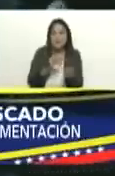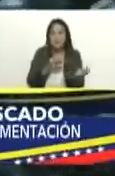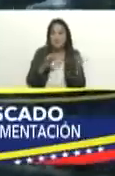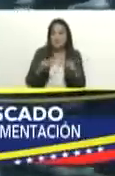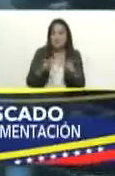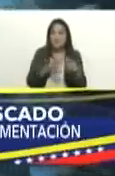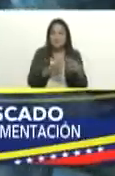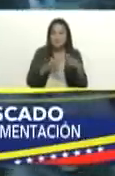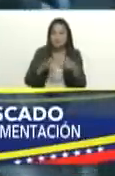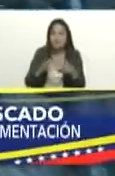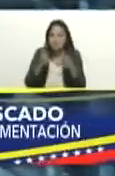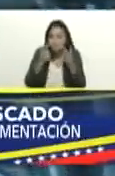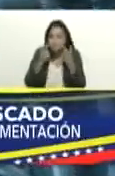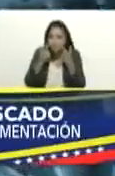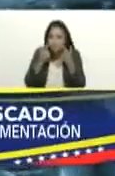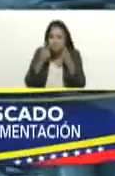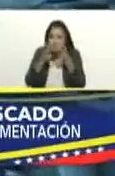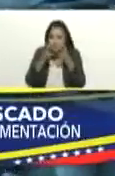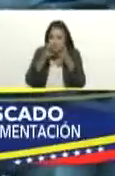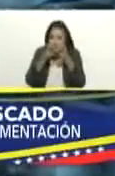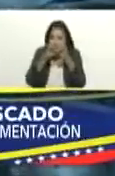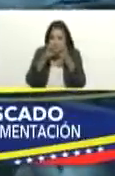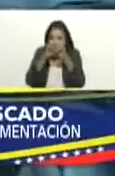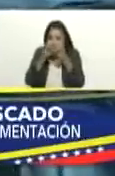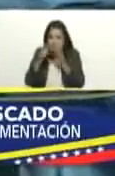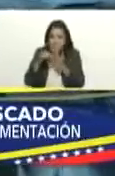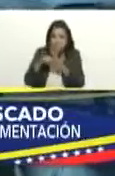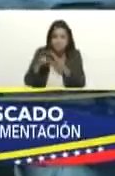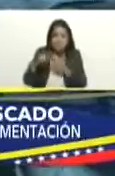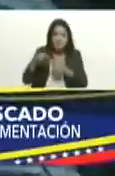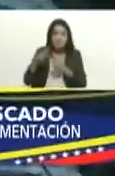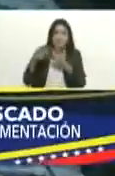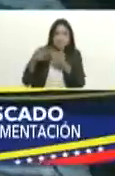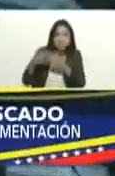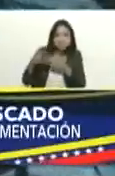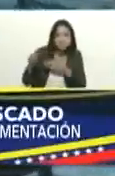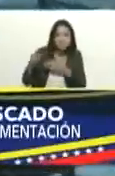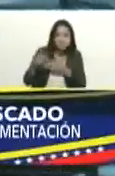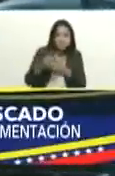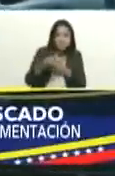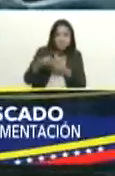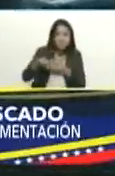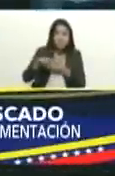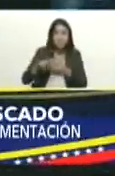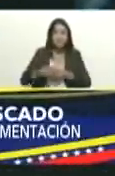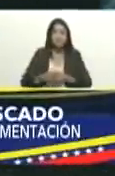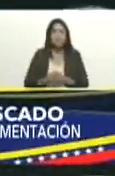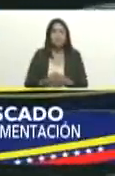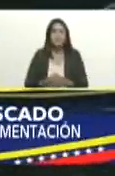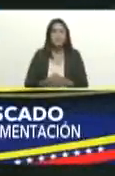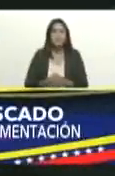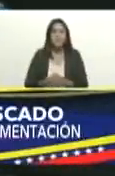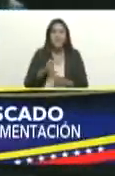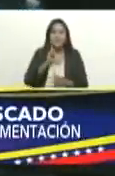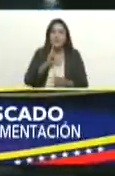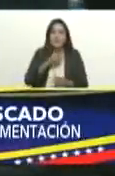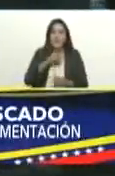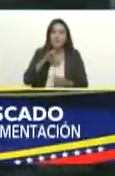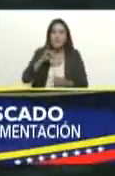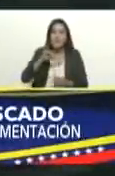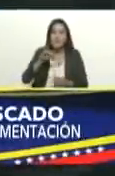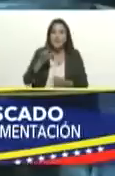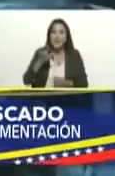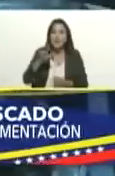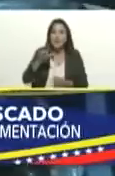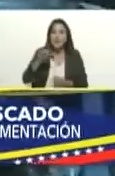para venir a inspeccionar una planta procesadora de pescado que ha sido denominada el gran Julián adelante Inés